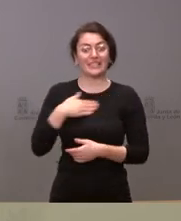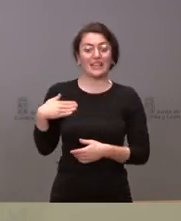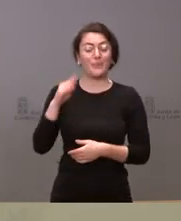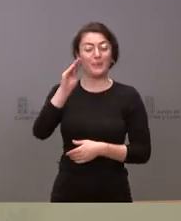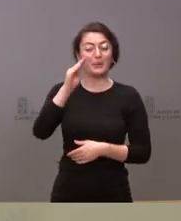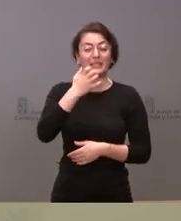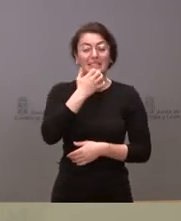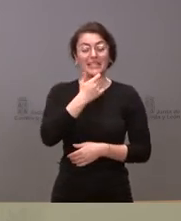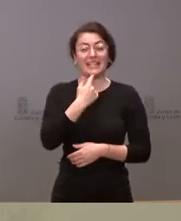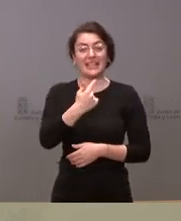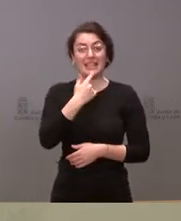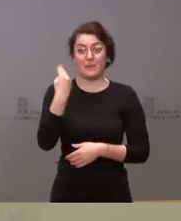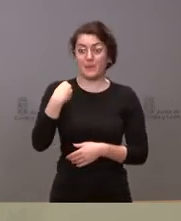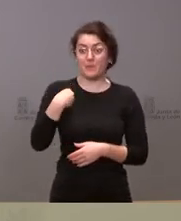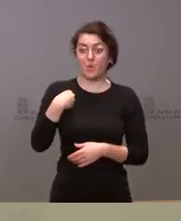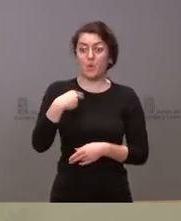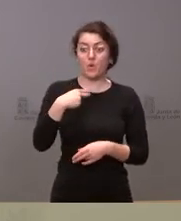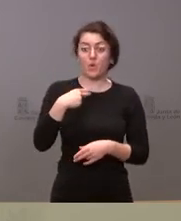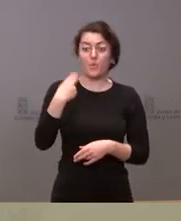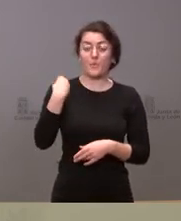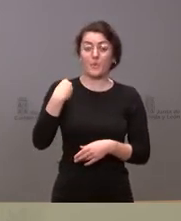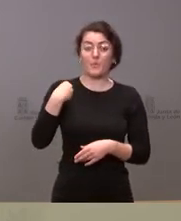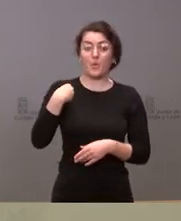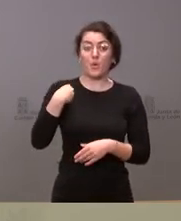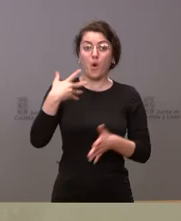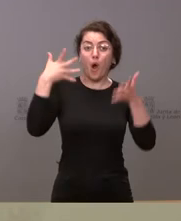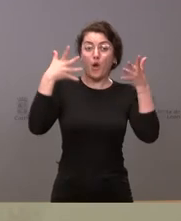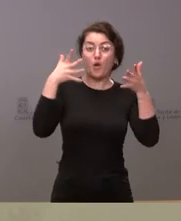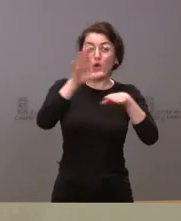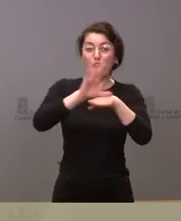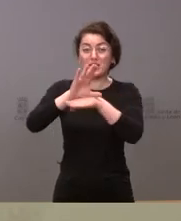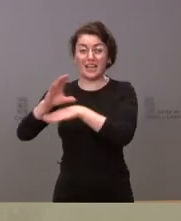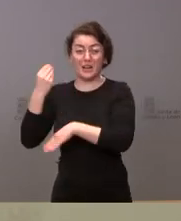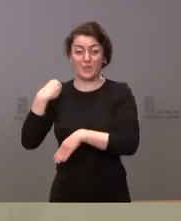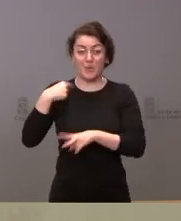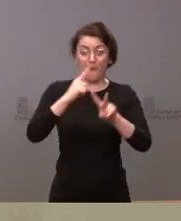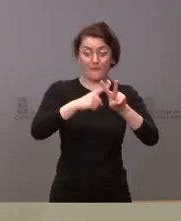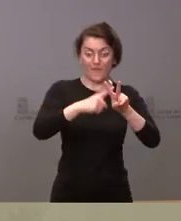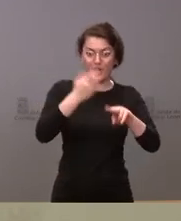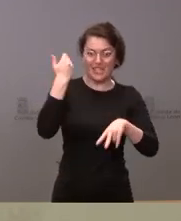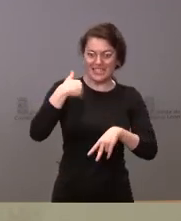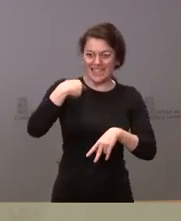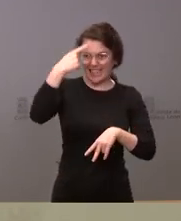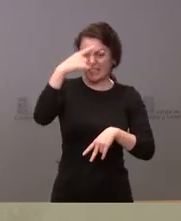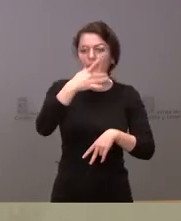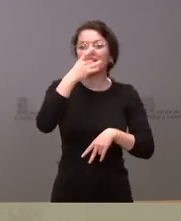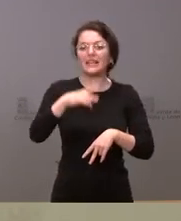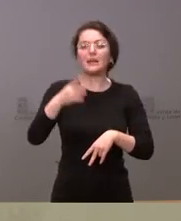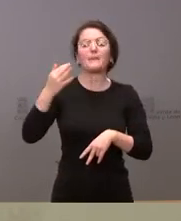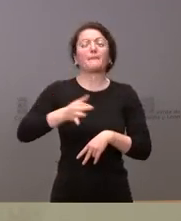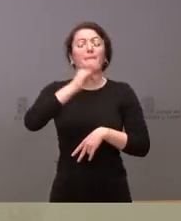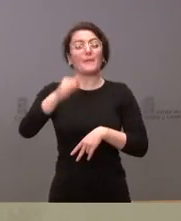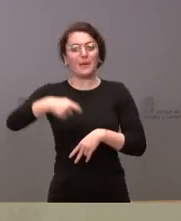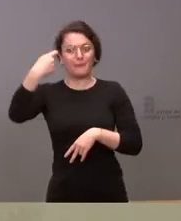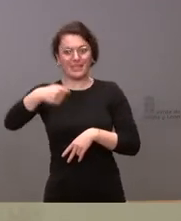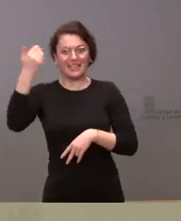los nombres de los consejeros que propone vos ya están acordados y el presidente tiene el programa de investidura diseñado ¿qué es lo